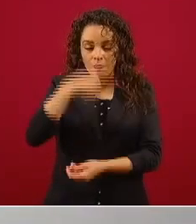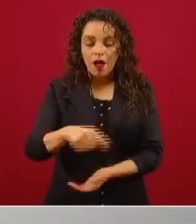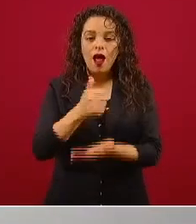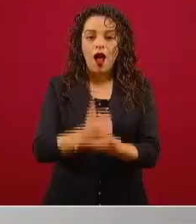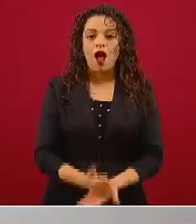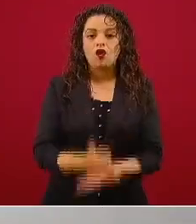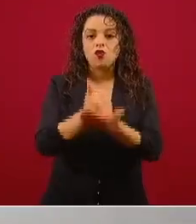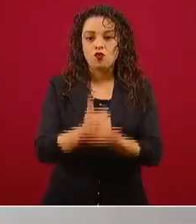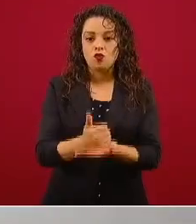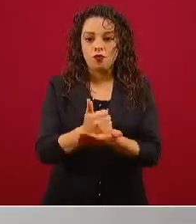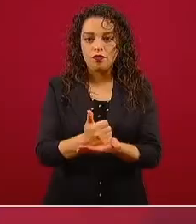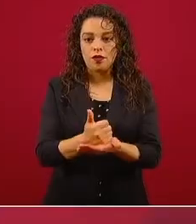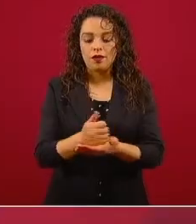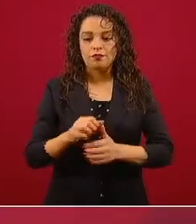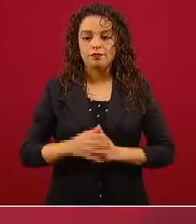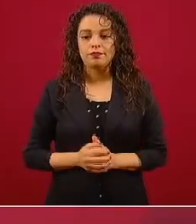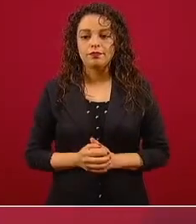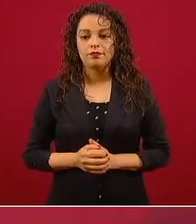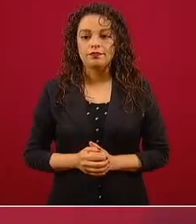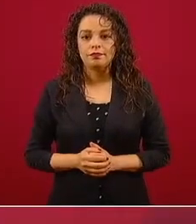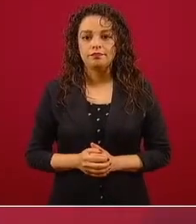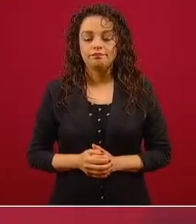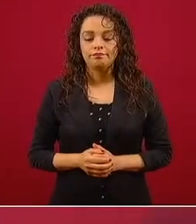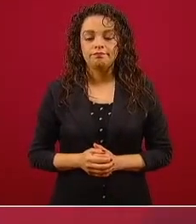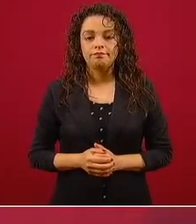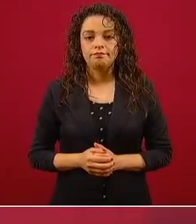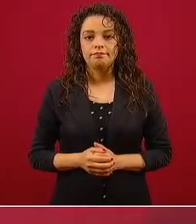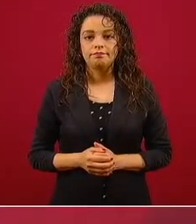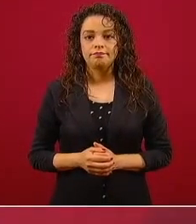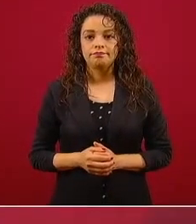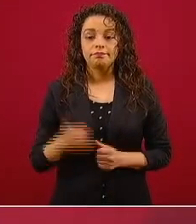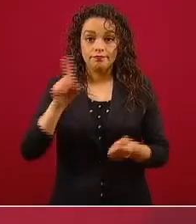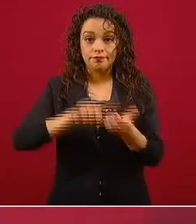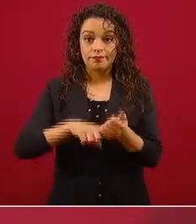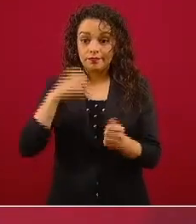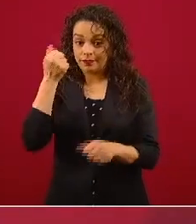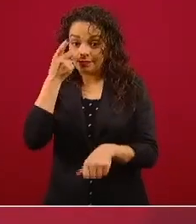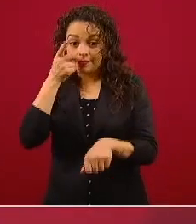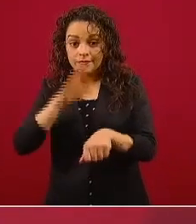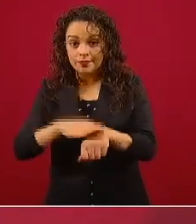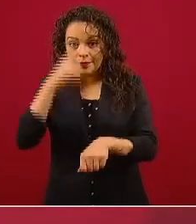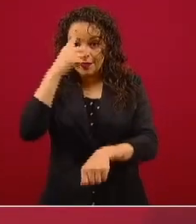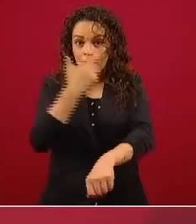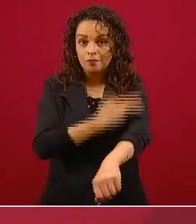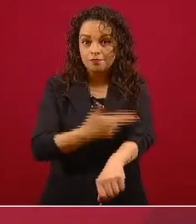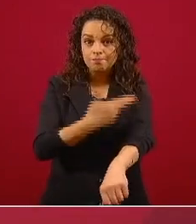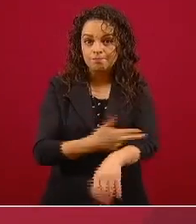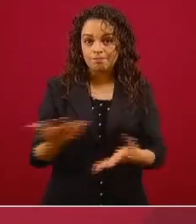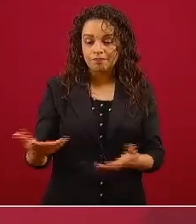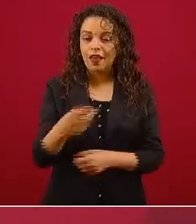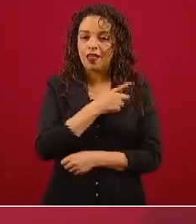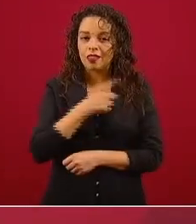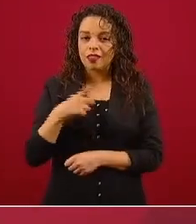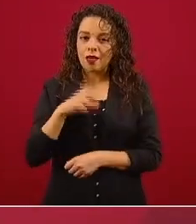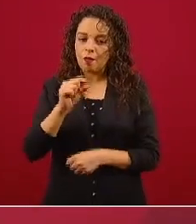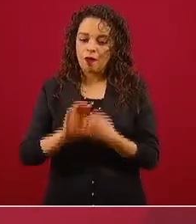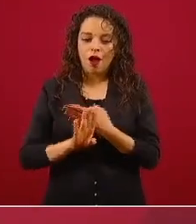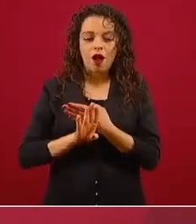que no haya el lujo insolente que había.